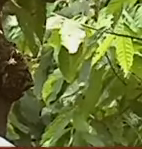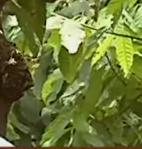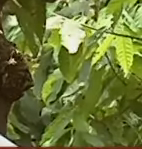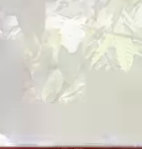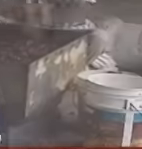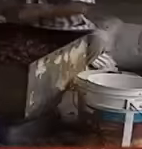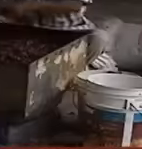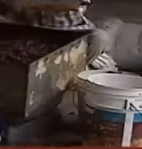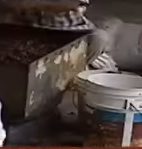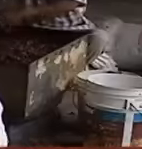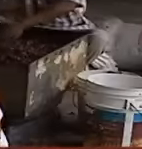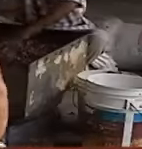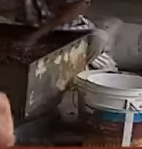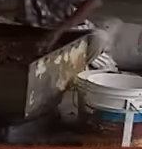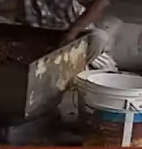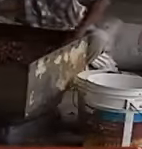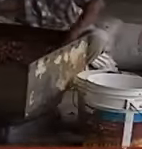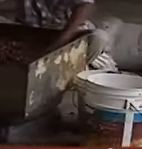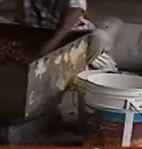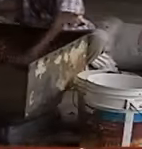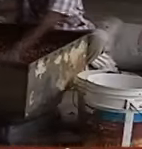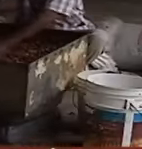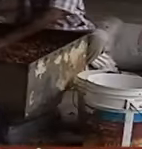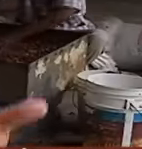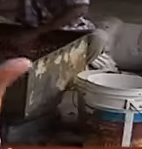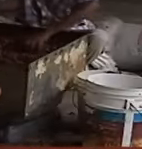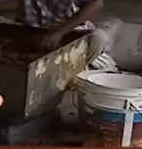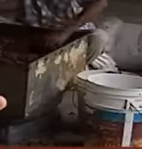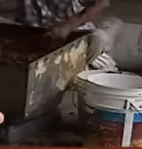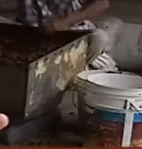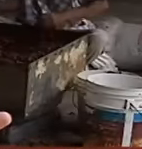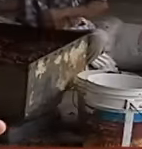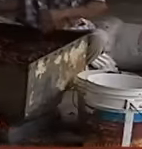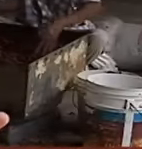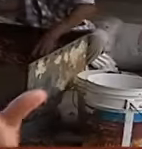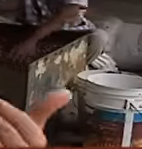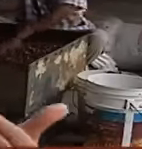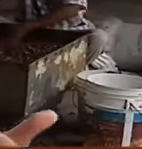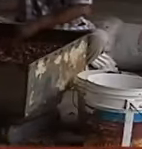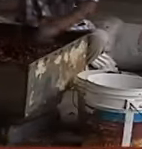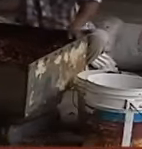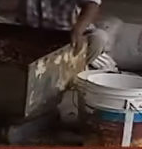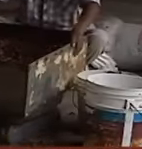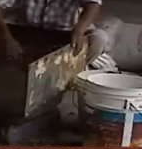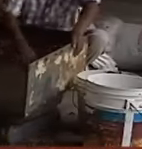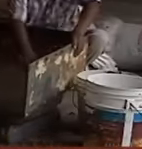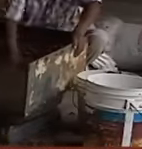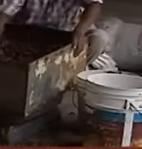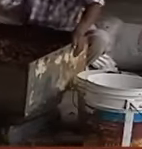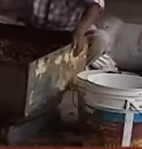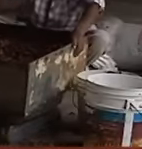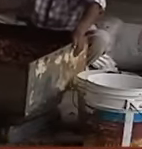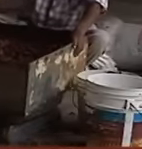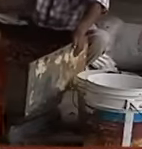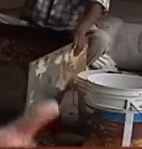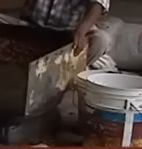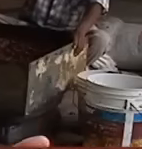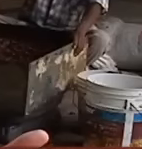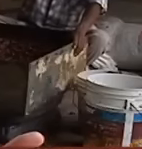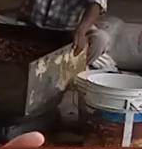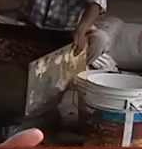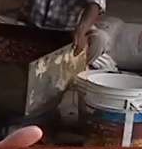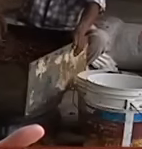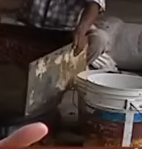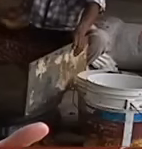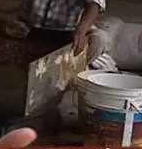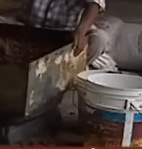nutrientes Utilizando la grasa De cacao Para lo que es La cosmetología O para cuidar Nuestra piel